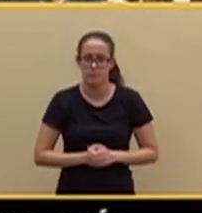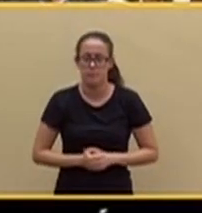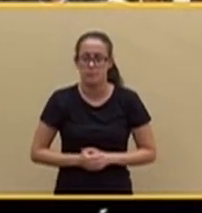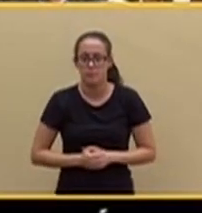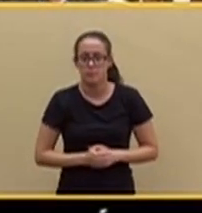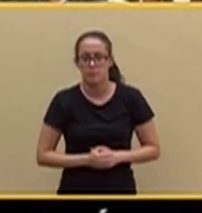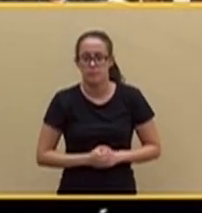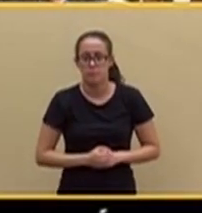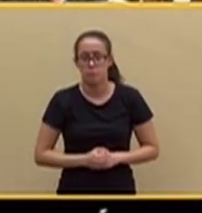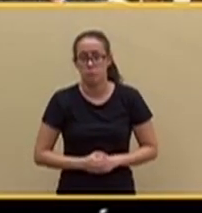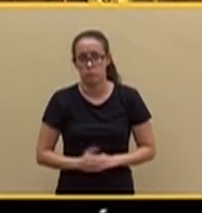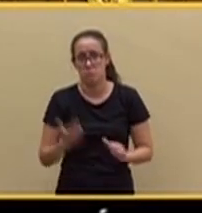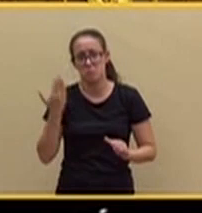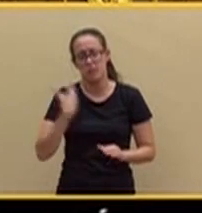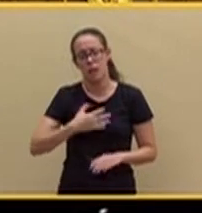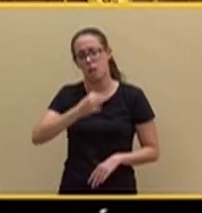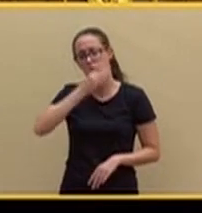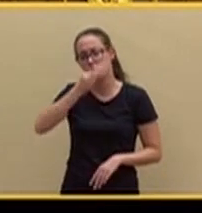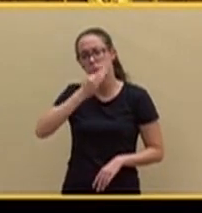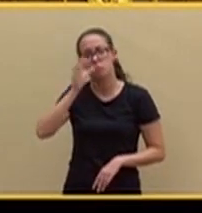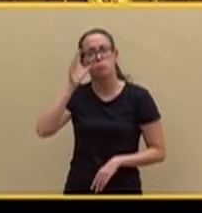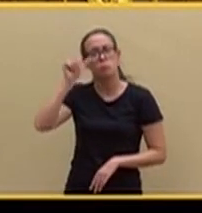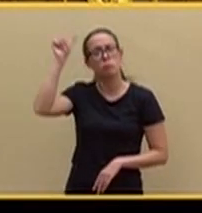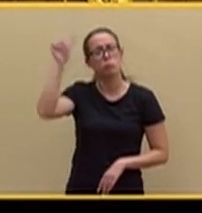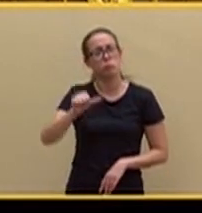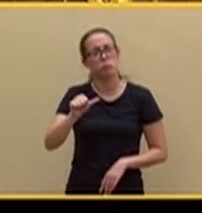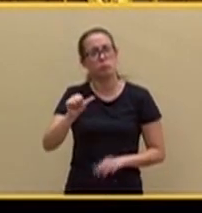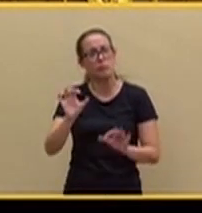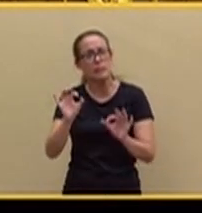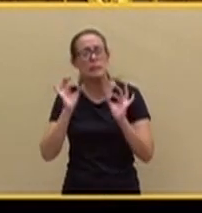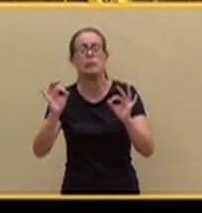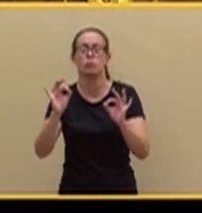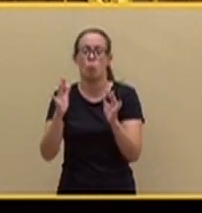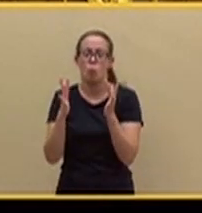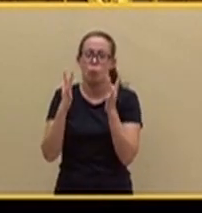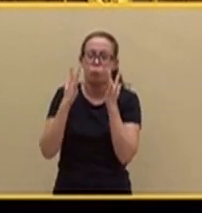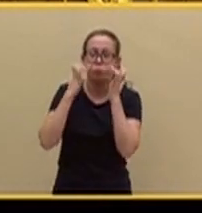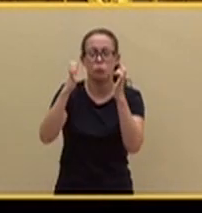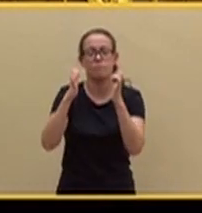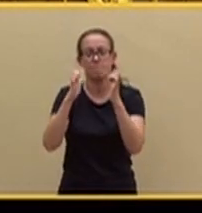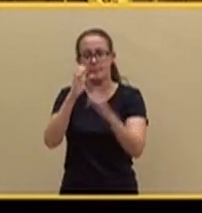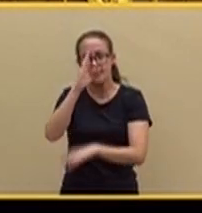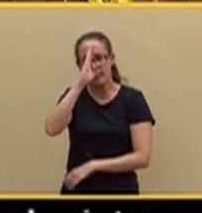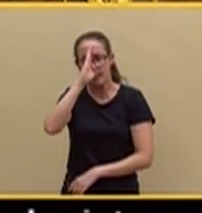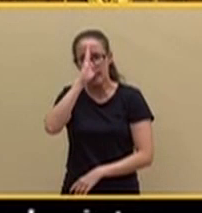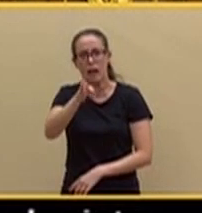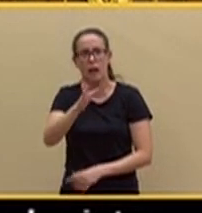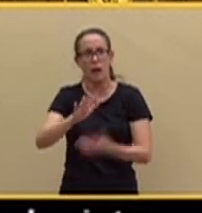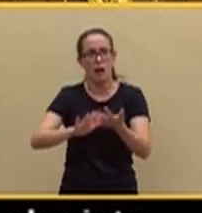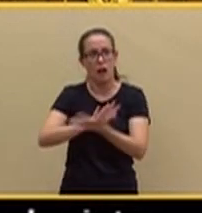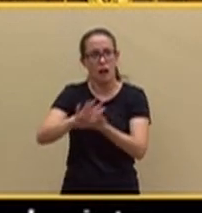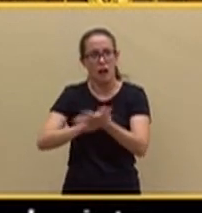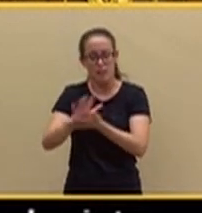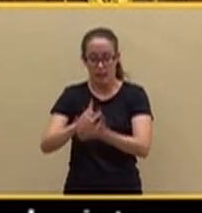Hemos escuchado un discurso clasista, un discurso donde se cuestiona la igualdad entre españoles